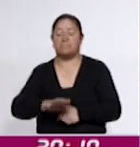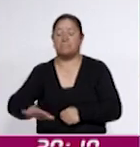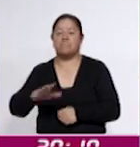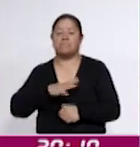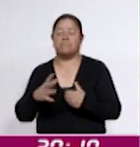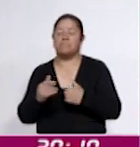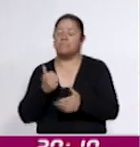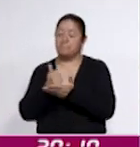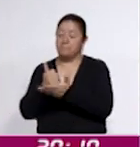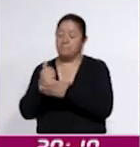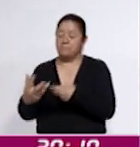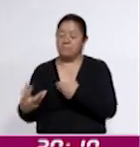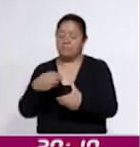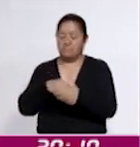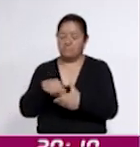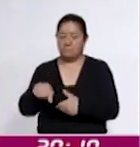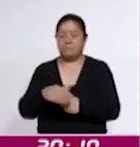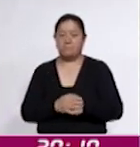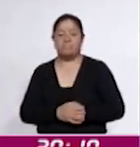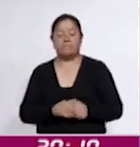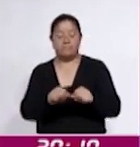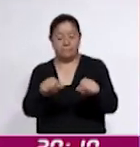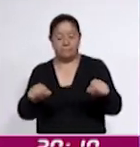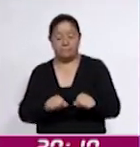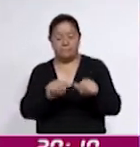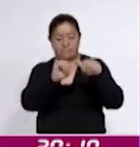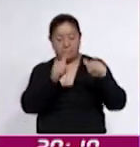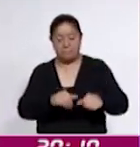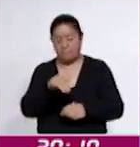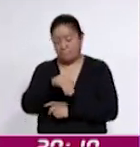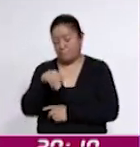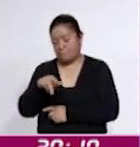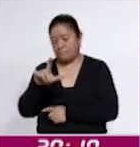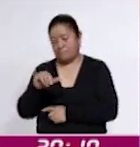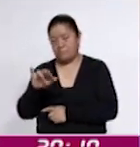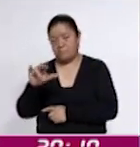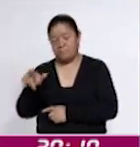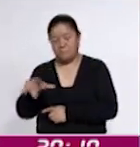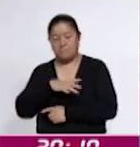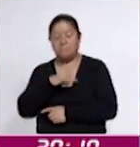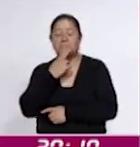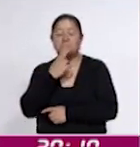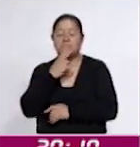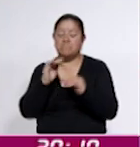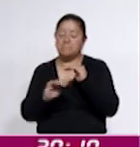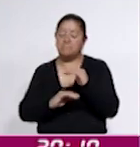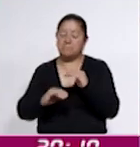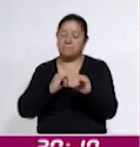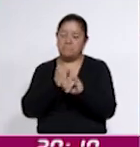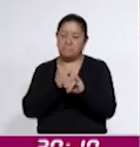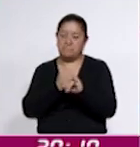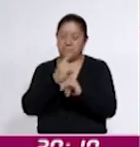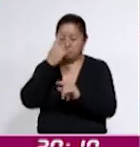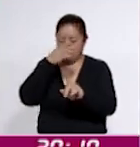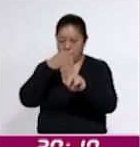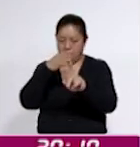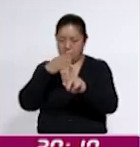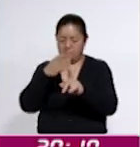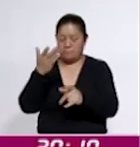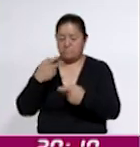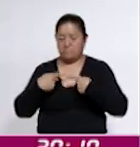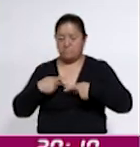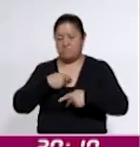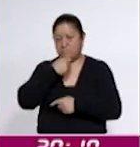inclusión digital. En la Sala de Arte Miguel, en el IRA, se desarrolló el Taller Uso Básico de Internet, dirigido a personas adultas mayores del Estado.